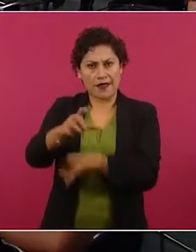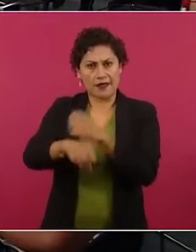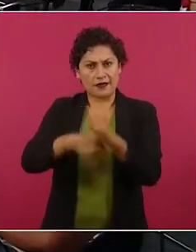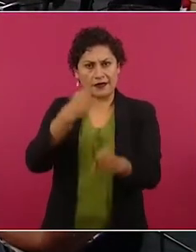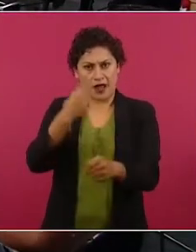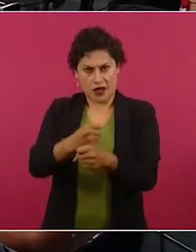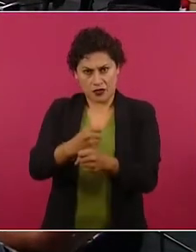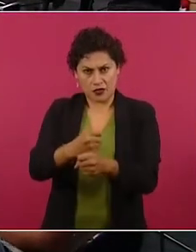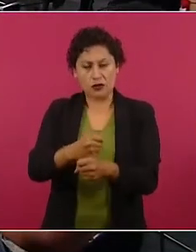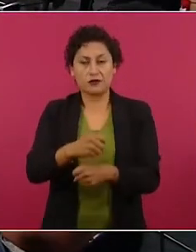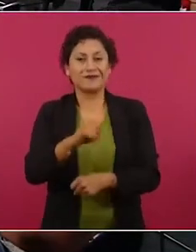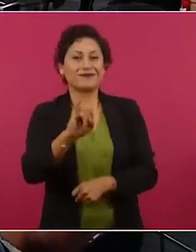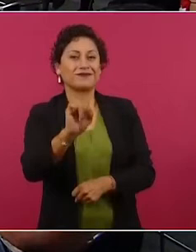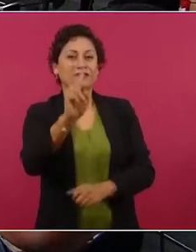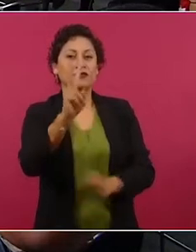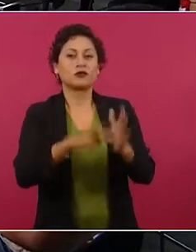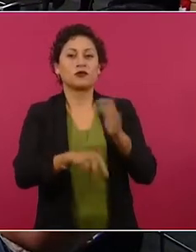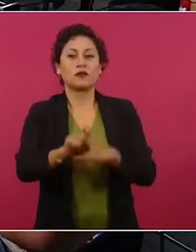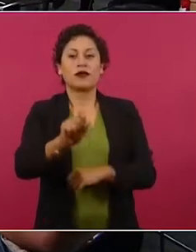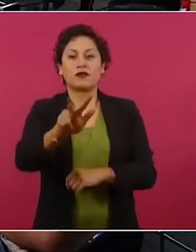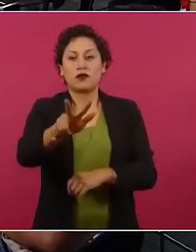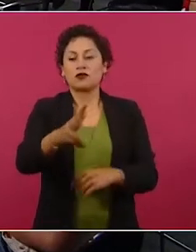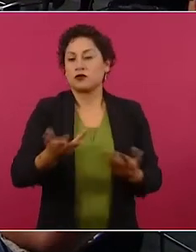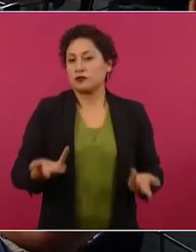veintiocho, sí. ¿Sí?